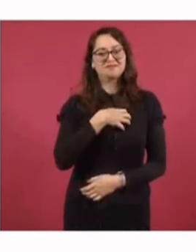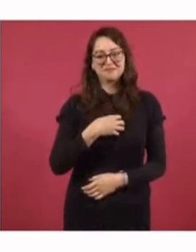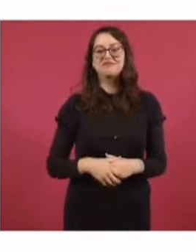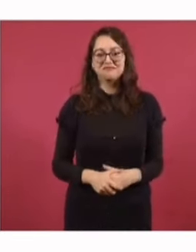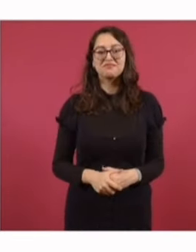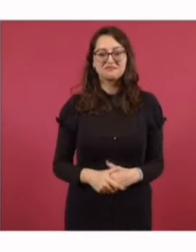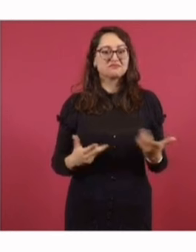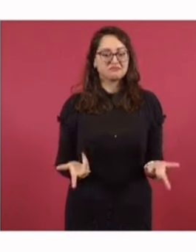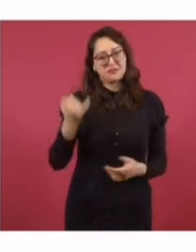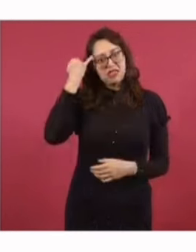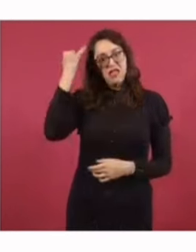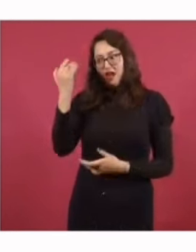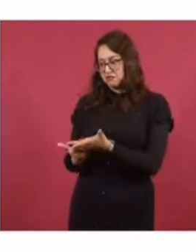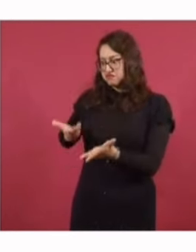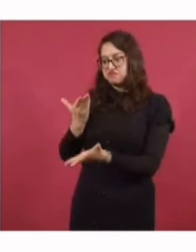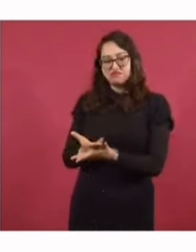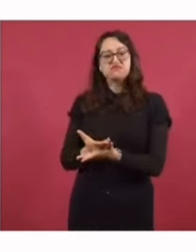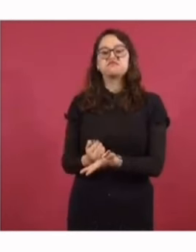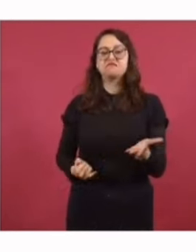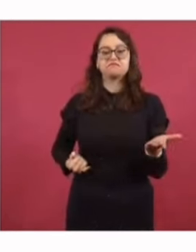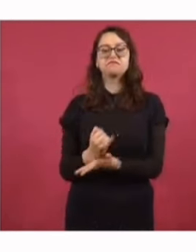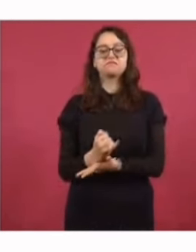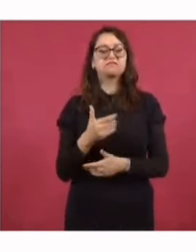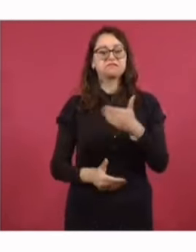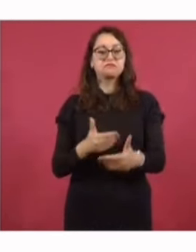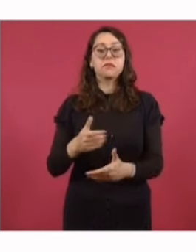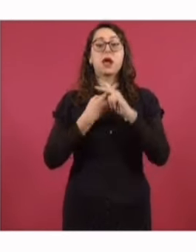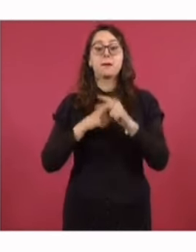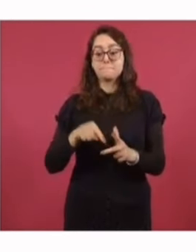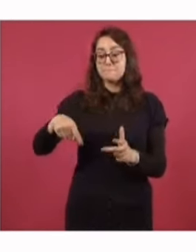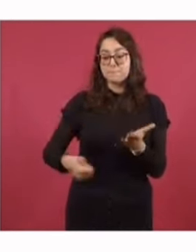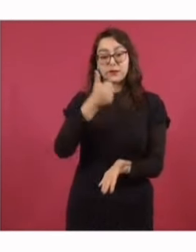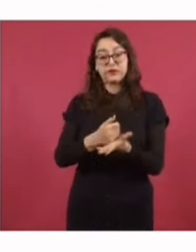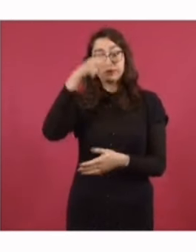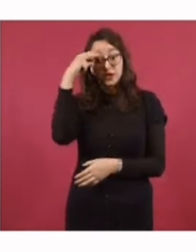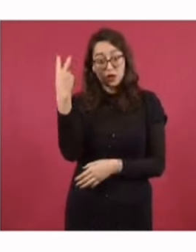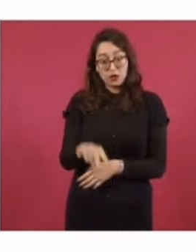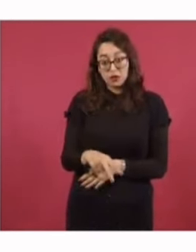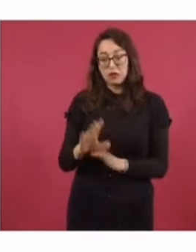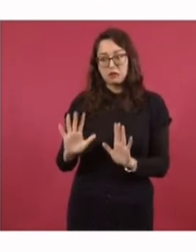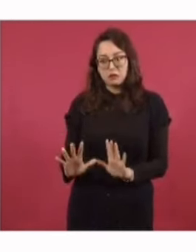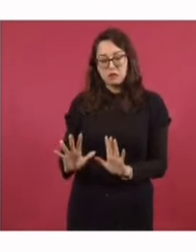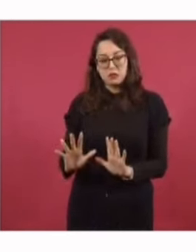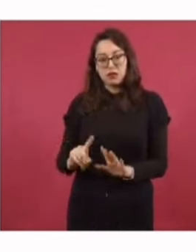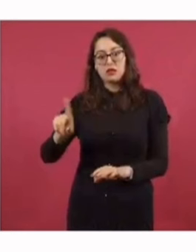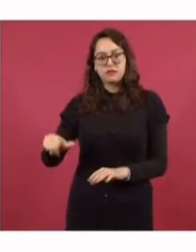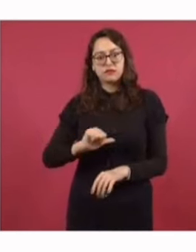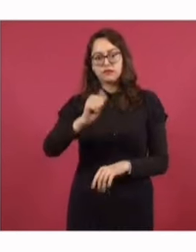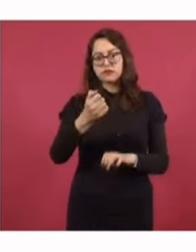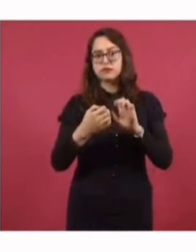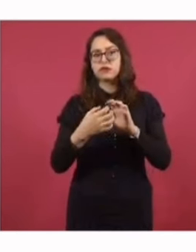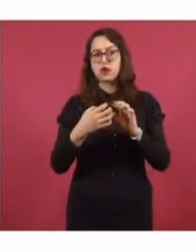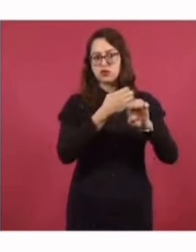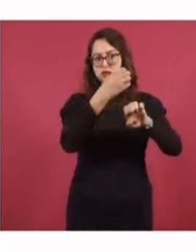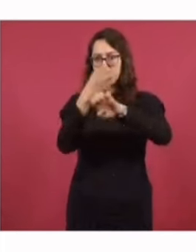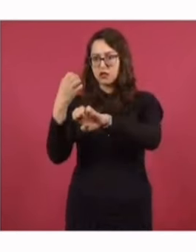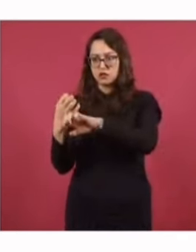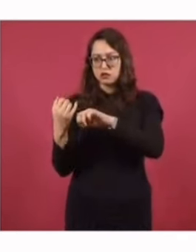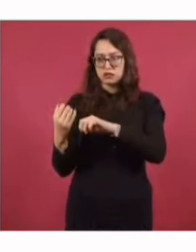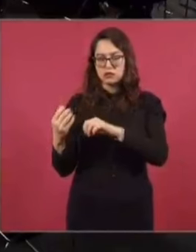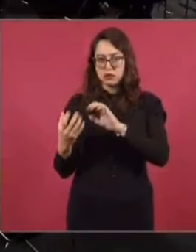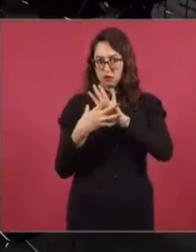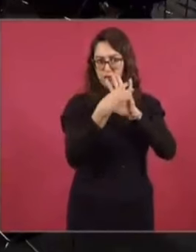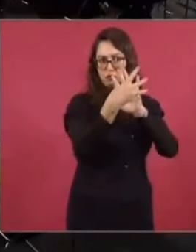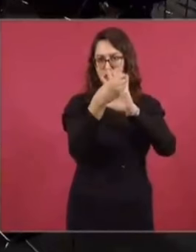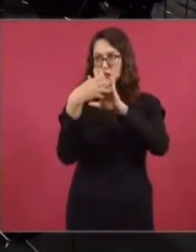Entonces, sí dio su resultado. En la Ciudad de México empezó, ya no tuvimos necesidad de irlo ampliando. Hay que ir ampliándolo. Pero